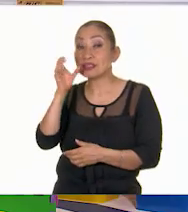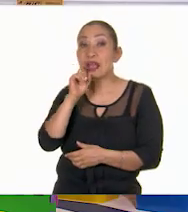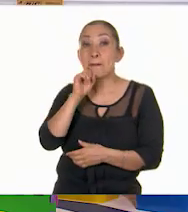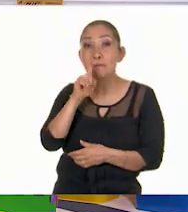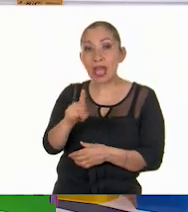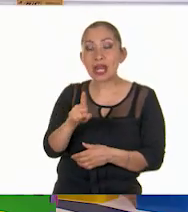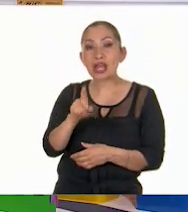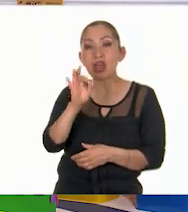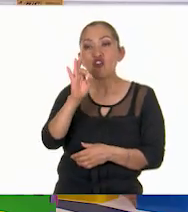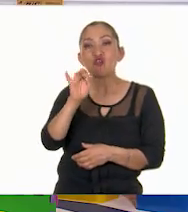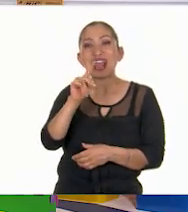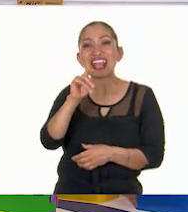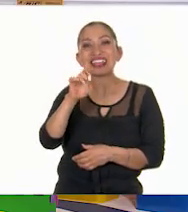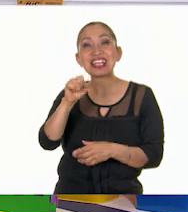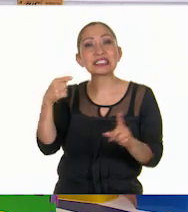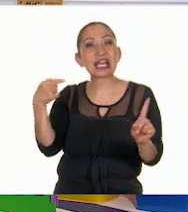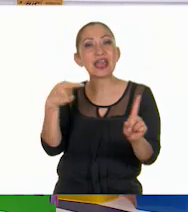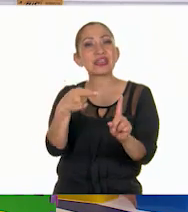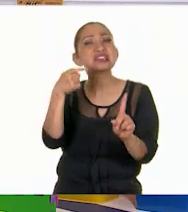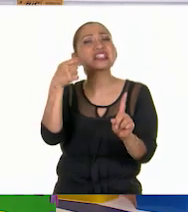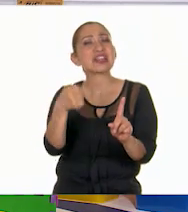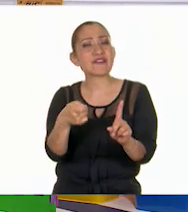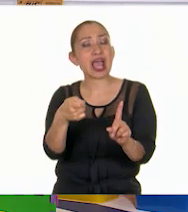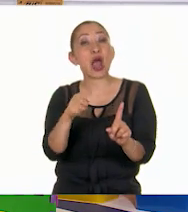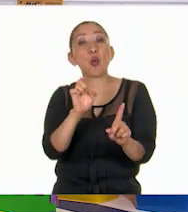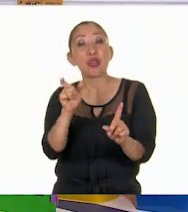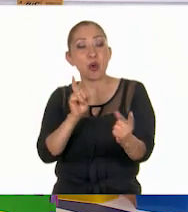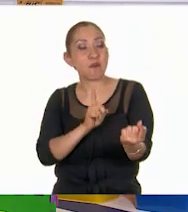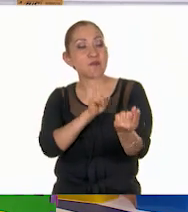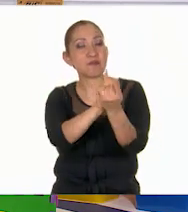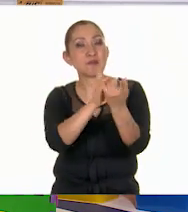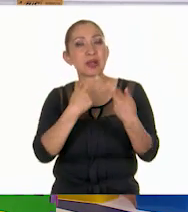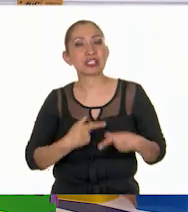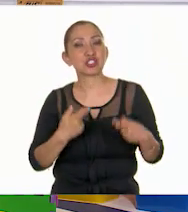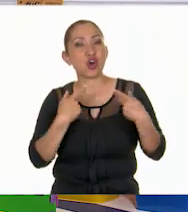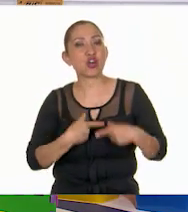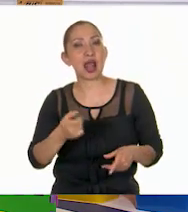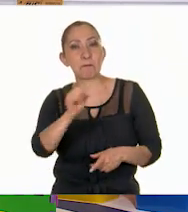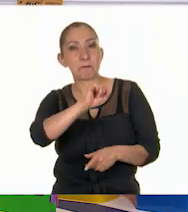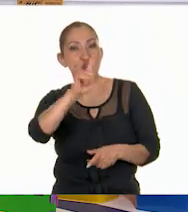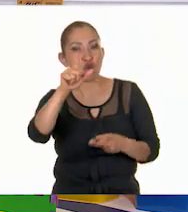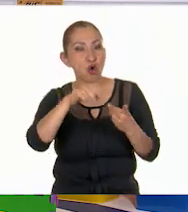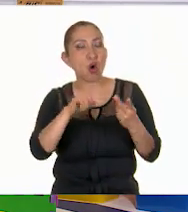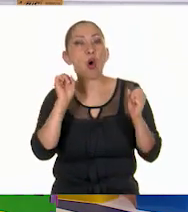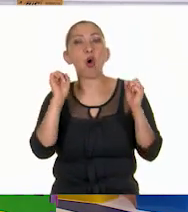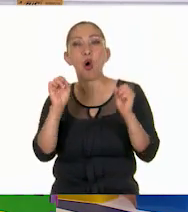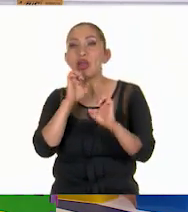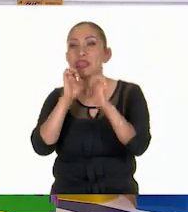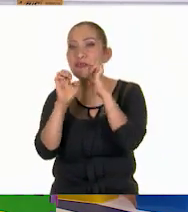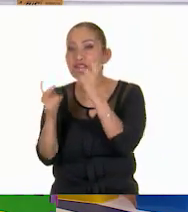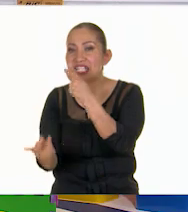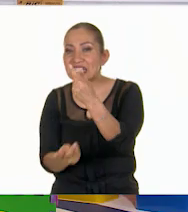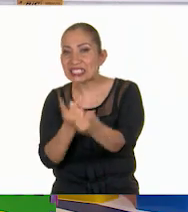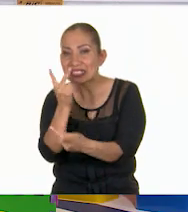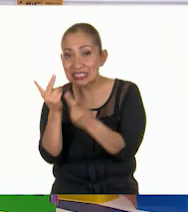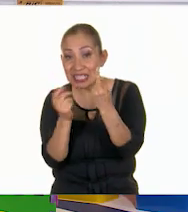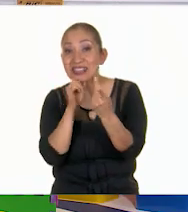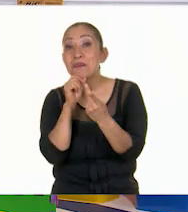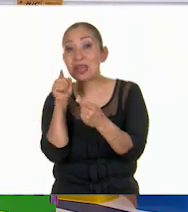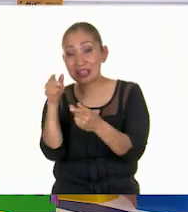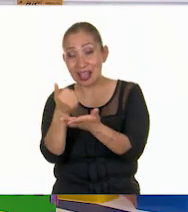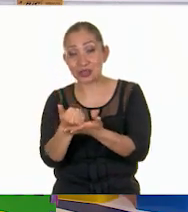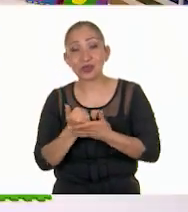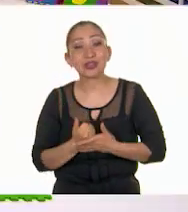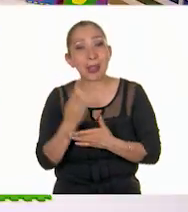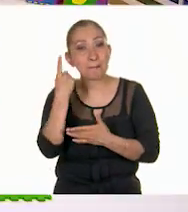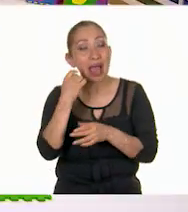las fuentes directas, que es, por ejemplo, cuando le preguntamos a un especialista o hacemos una entrevista. ¡Ay, las entrevistas!